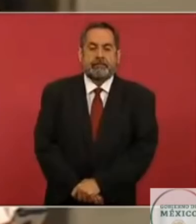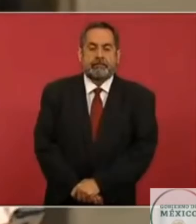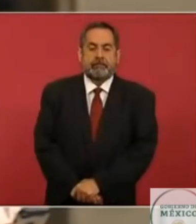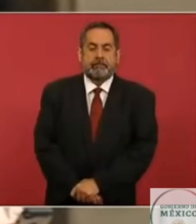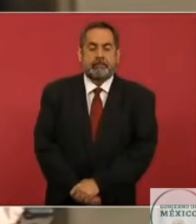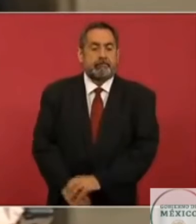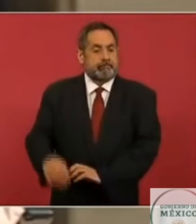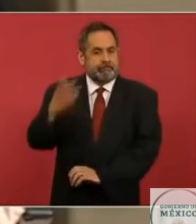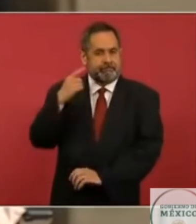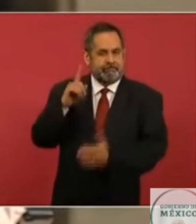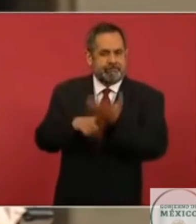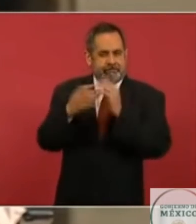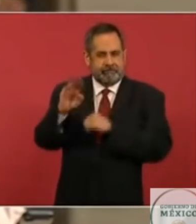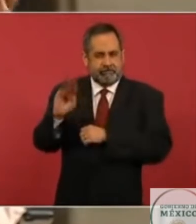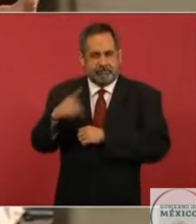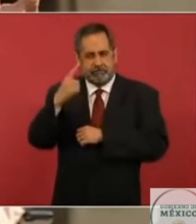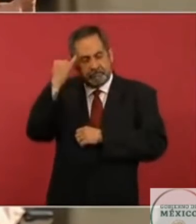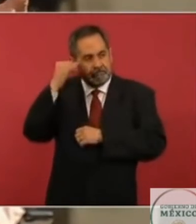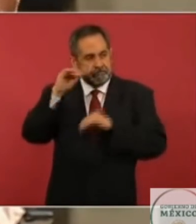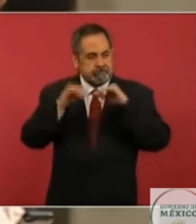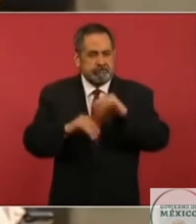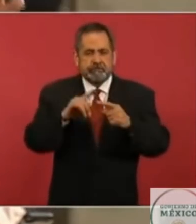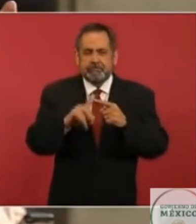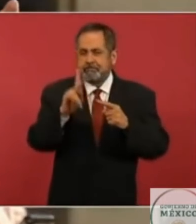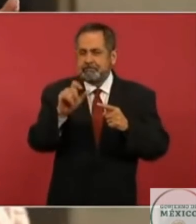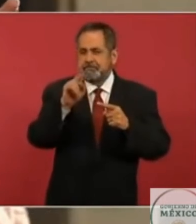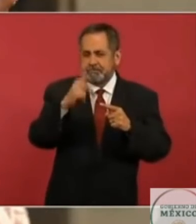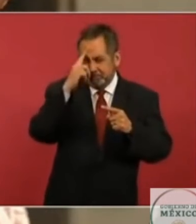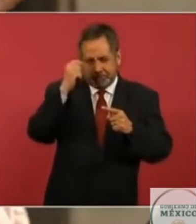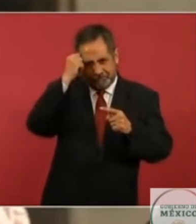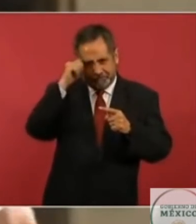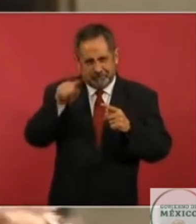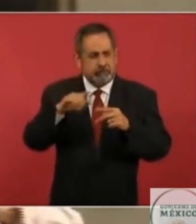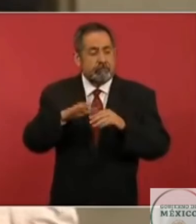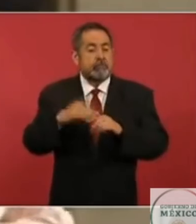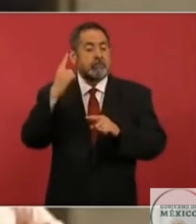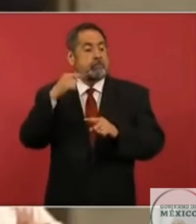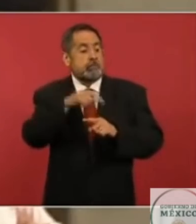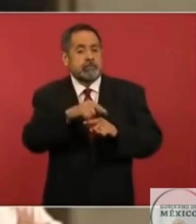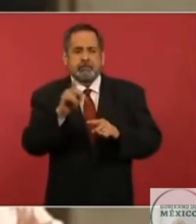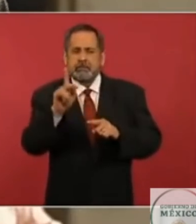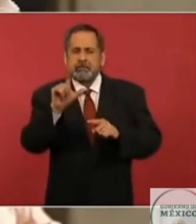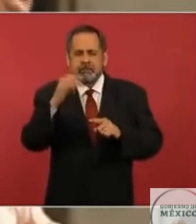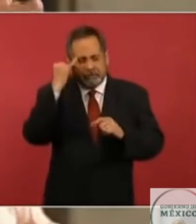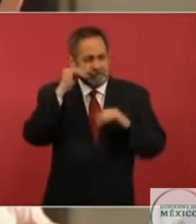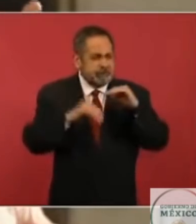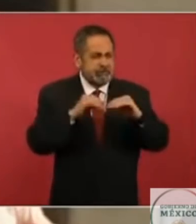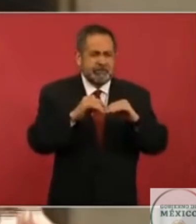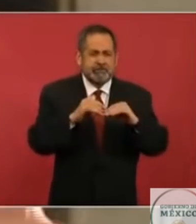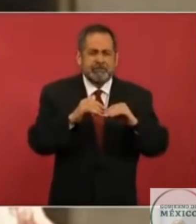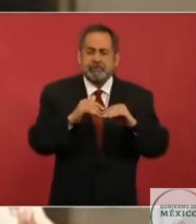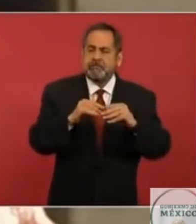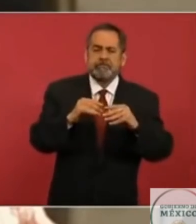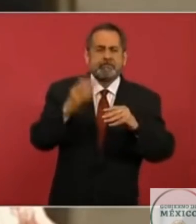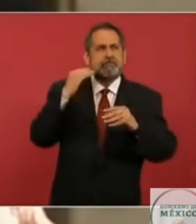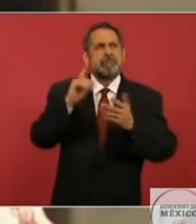vienen de Nautla y estaba el ingeniero Cruyxsang y estaba el ingeniero Barosio y Casillas del Llano Manuel. Yo fui a esa inauguración